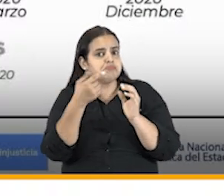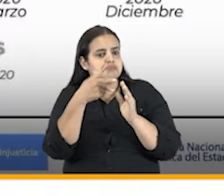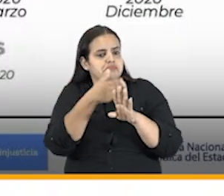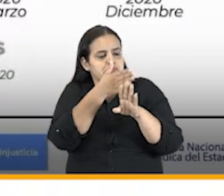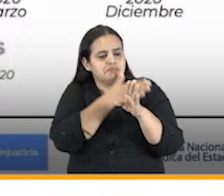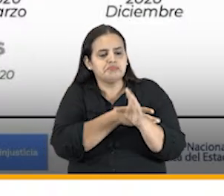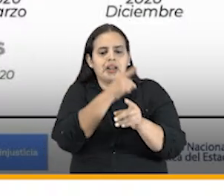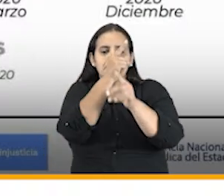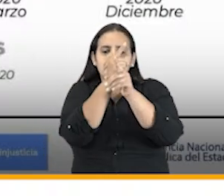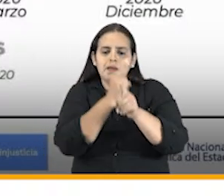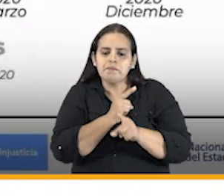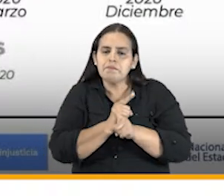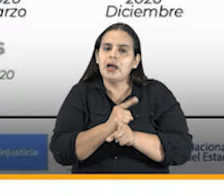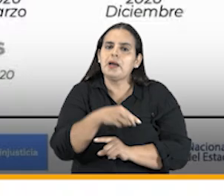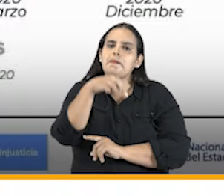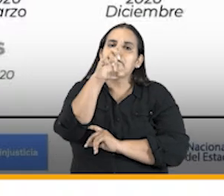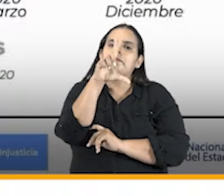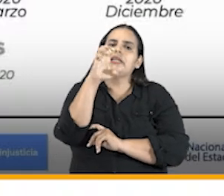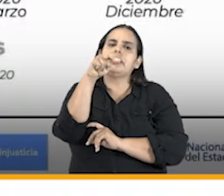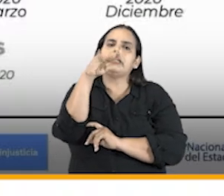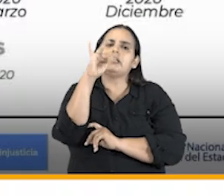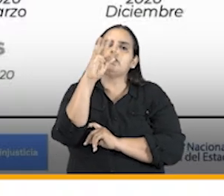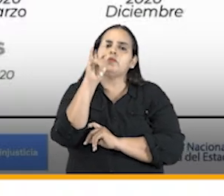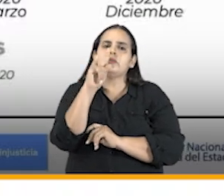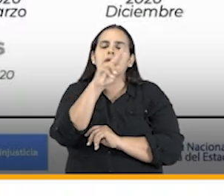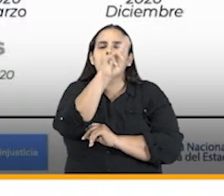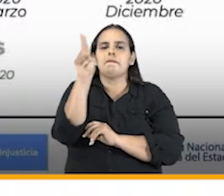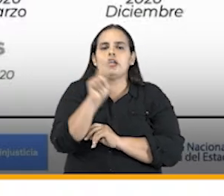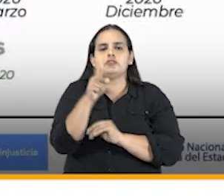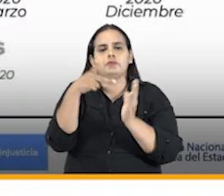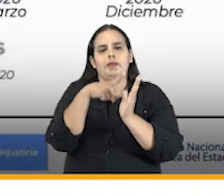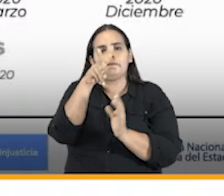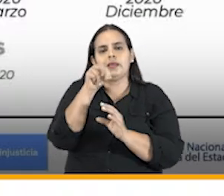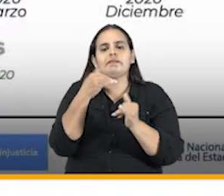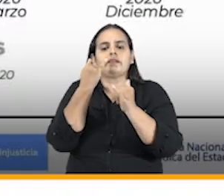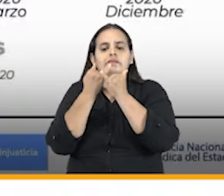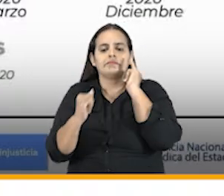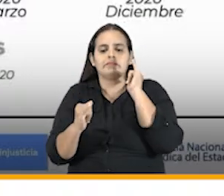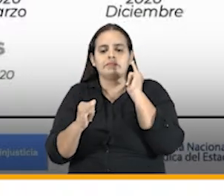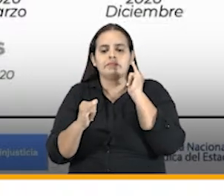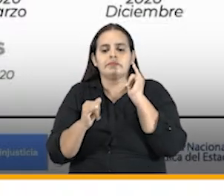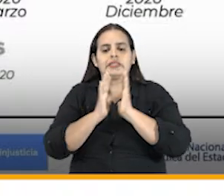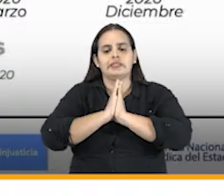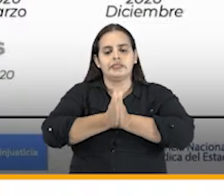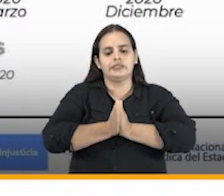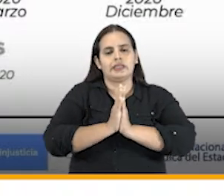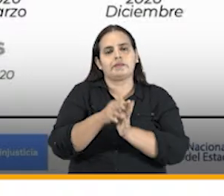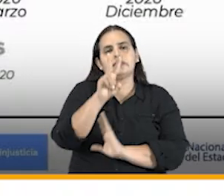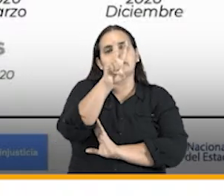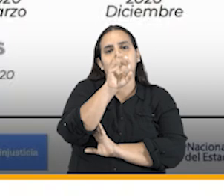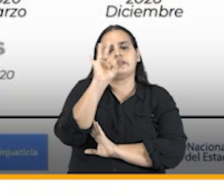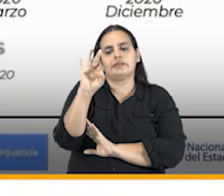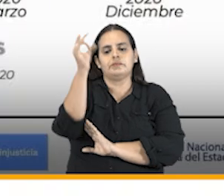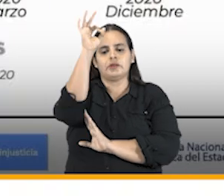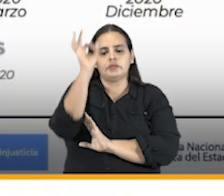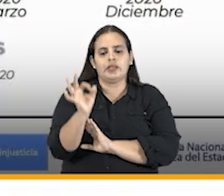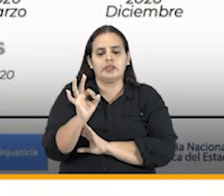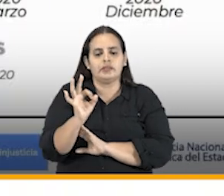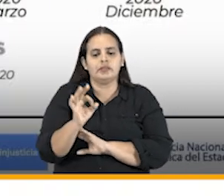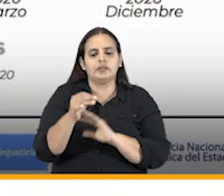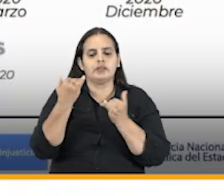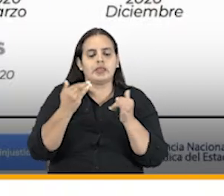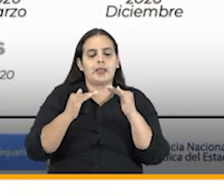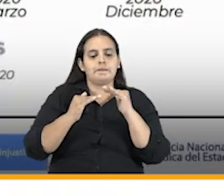con la completitud del 49% en marzo 2020 y cerramos en diciembre con un 73%